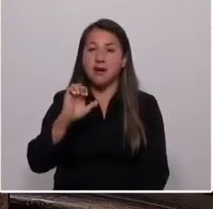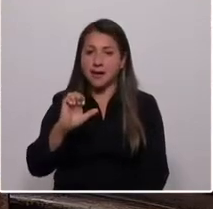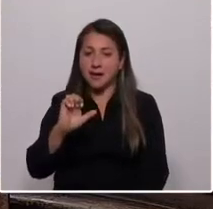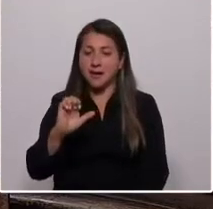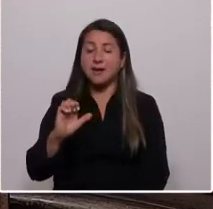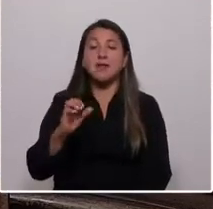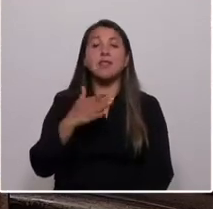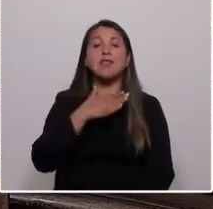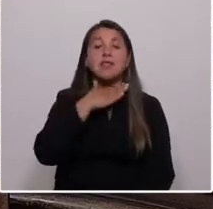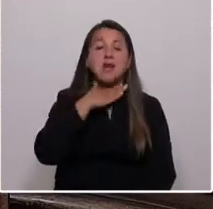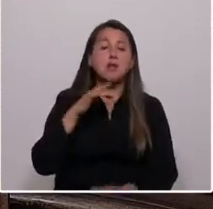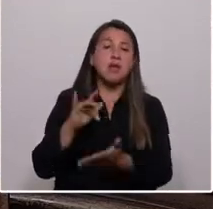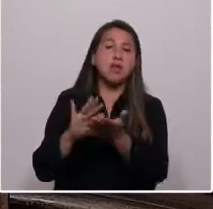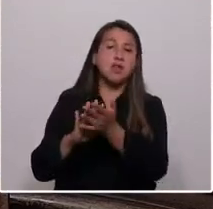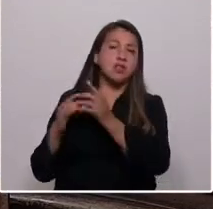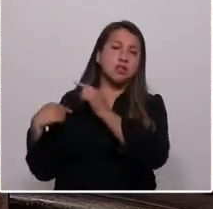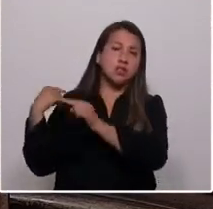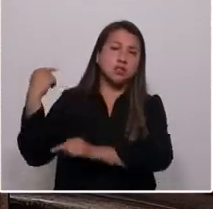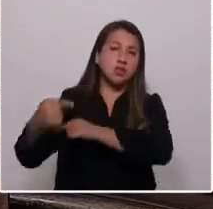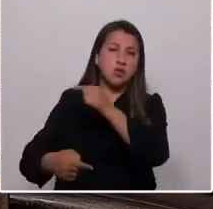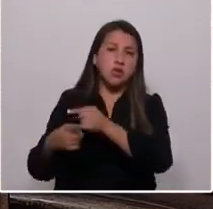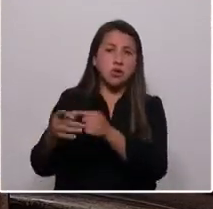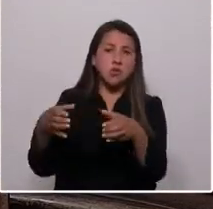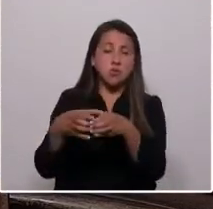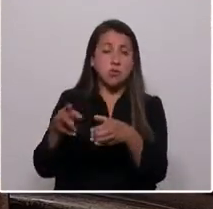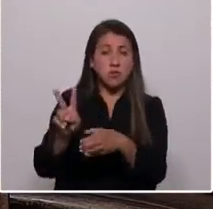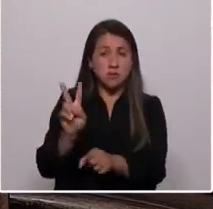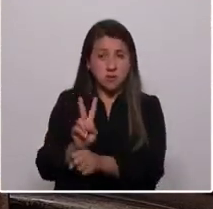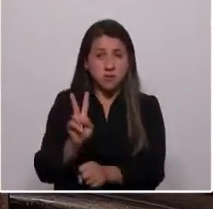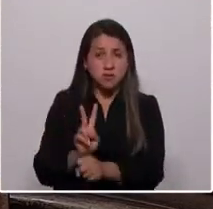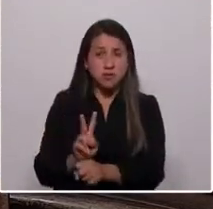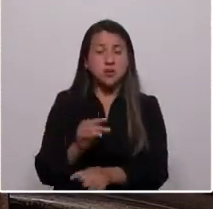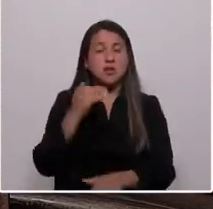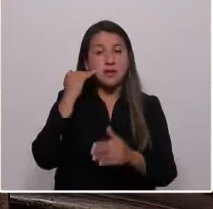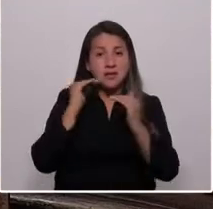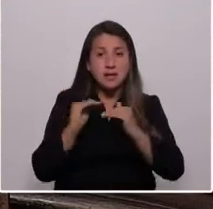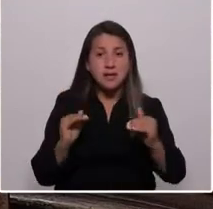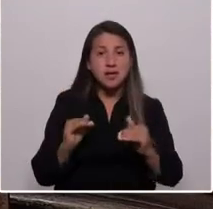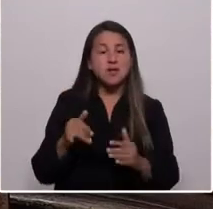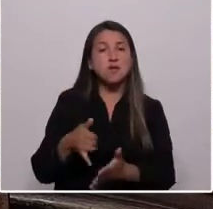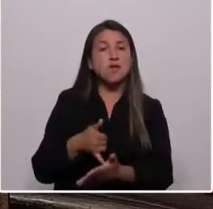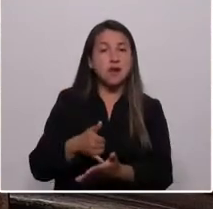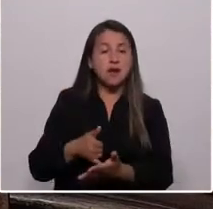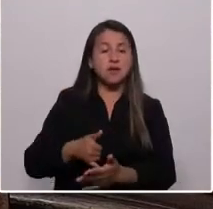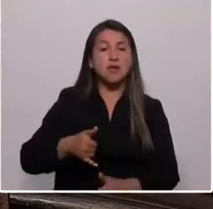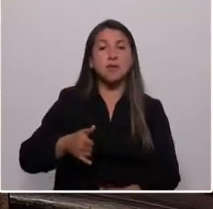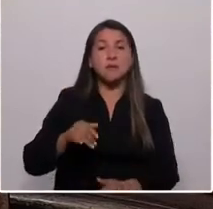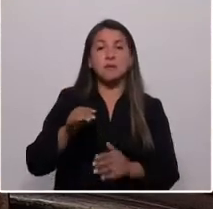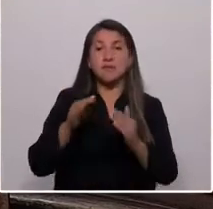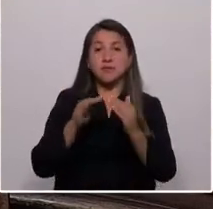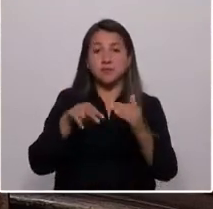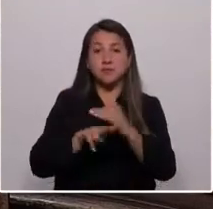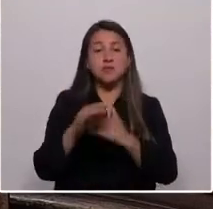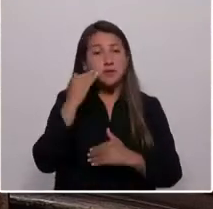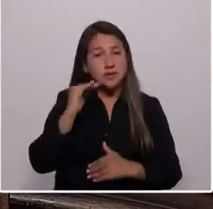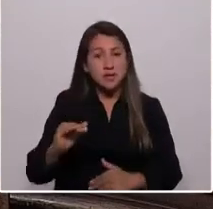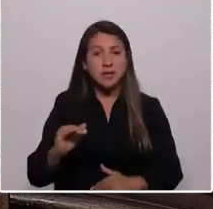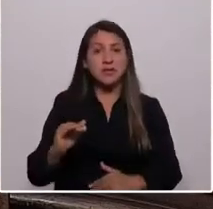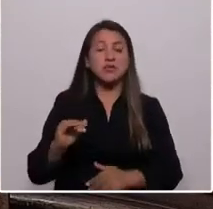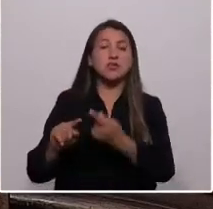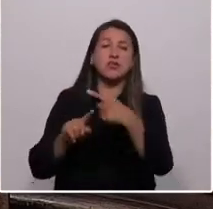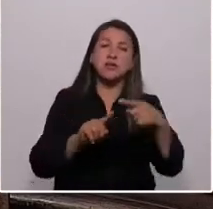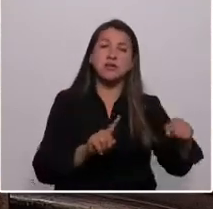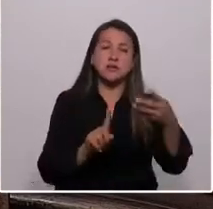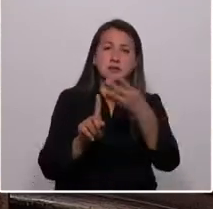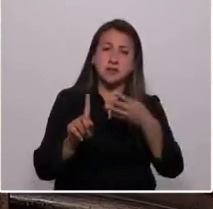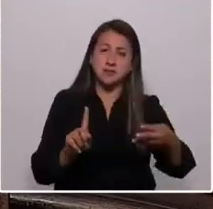la deuda histórica impaga de las y los profesores, los niños vulnerados del Sename, las diversidades sexogenéricas, entre tantos